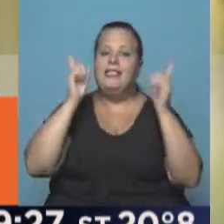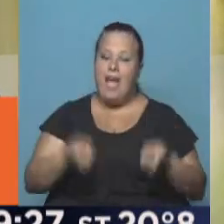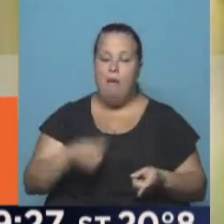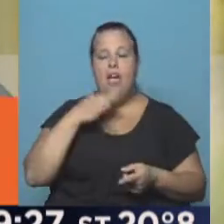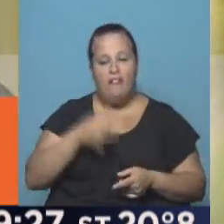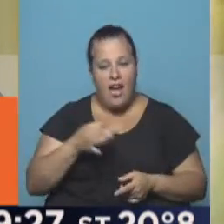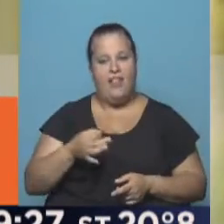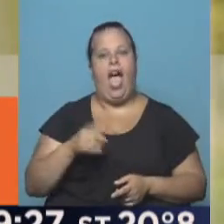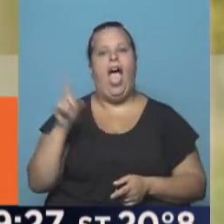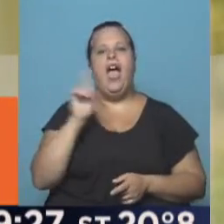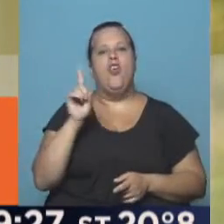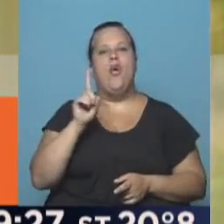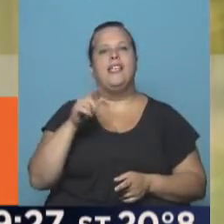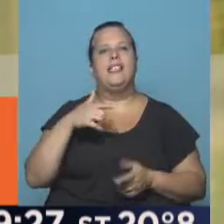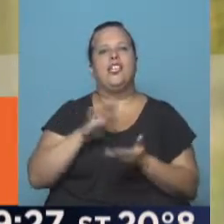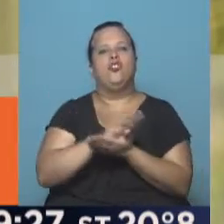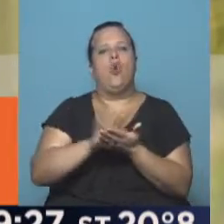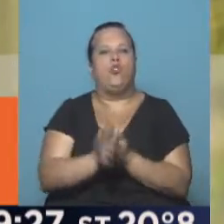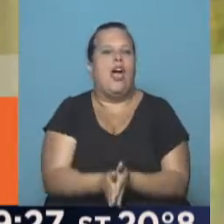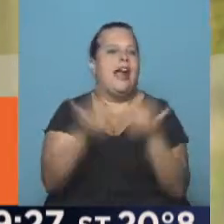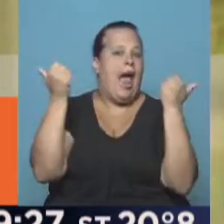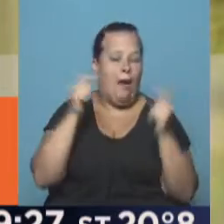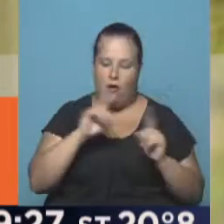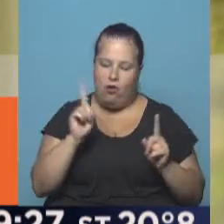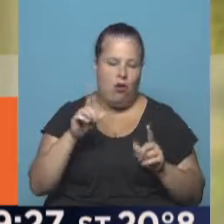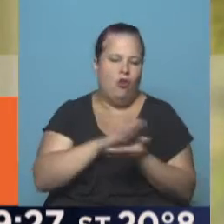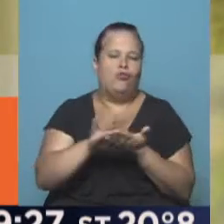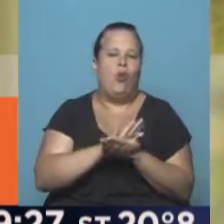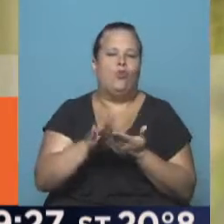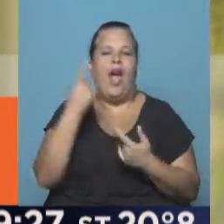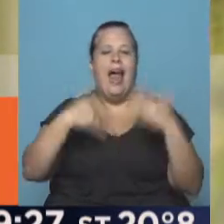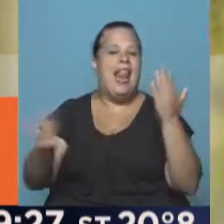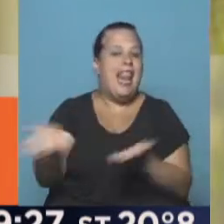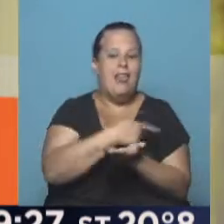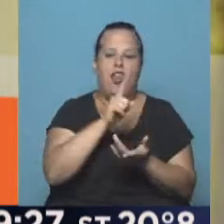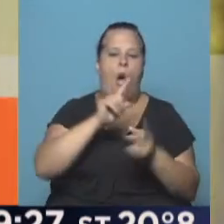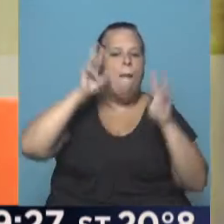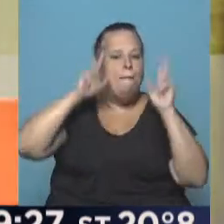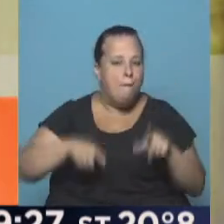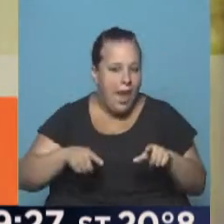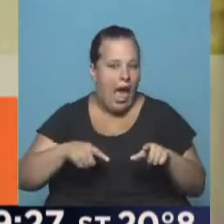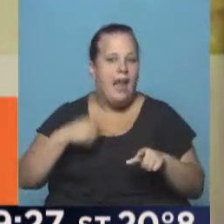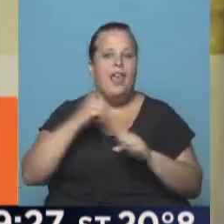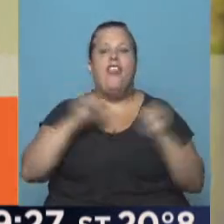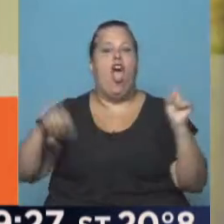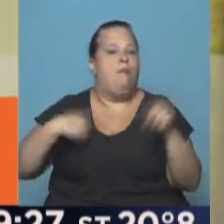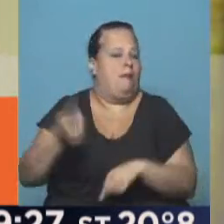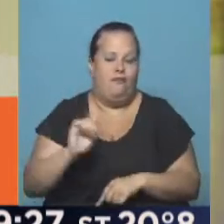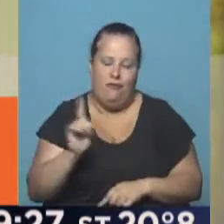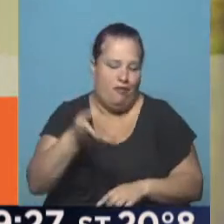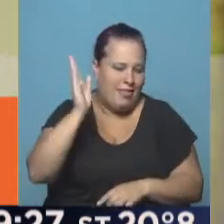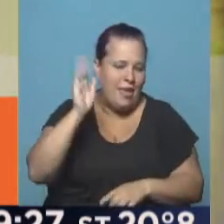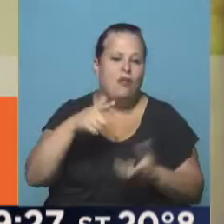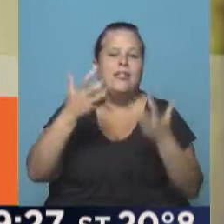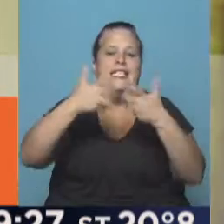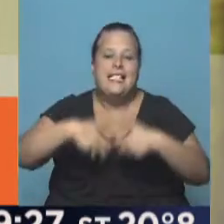cierto que no es algo que se vaya a resolver. Por eso digo, no se resuelve con una purga, sino con una política de un día para el otro. Porque